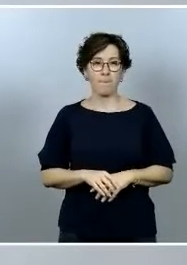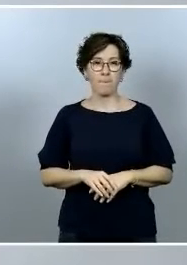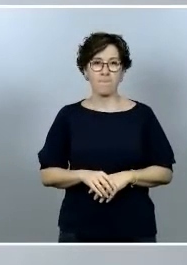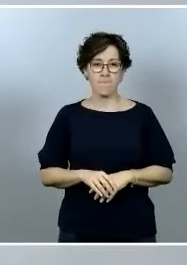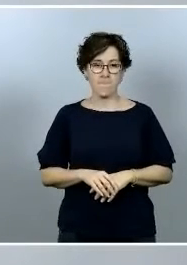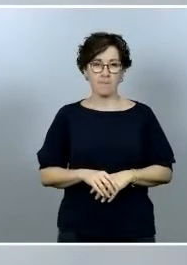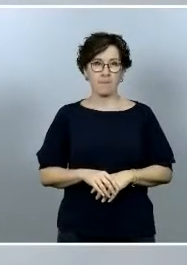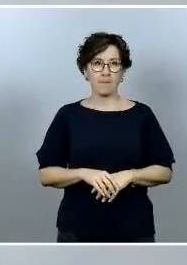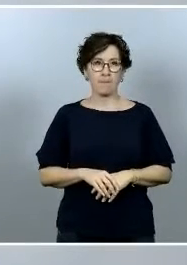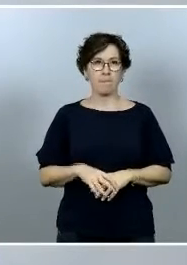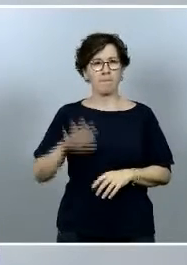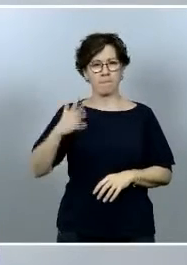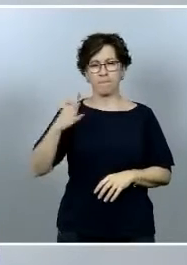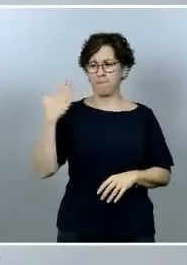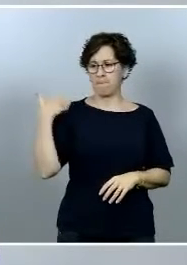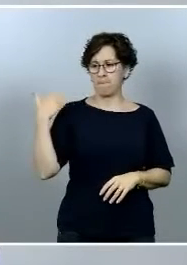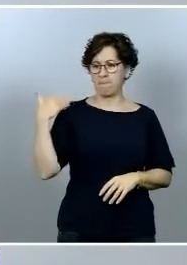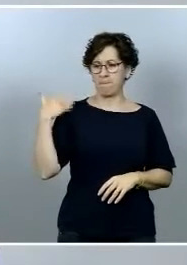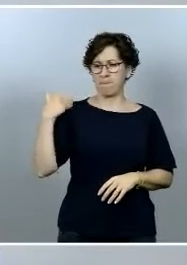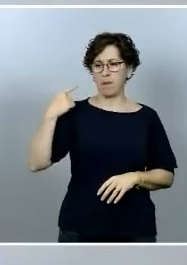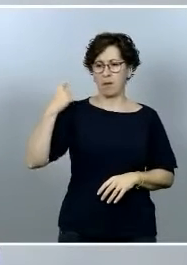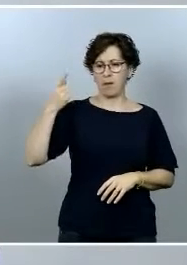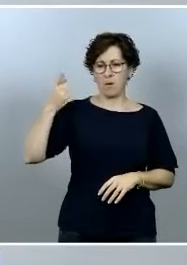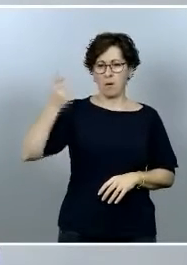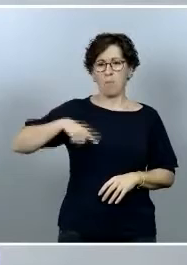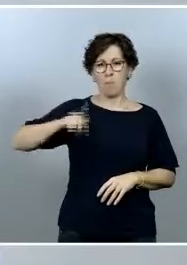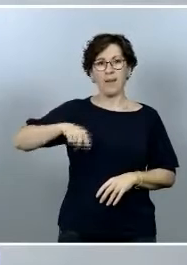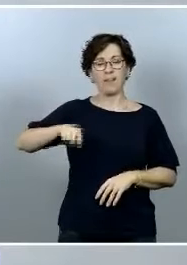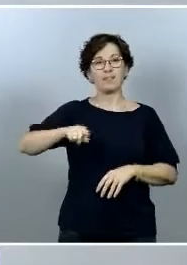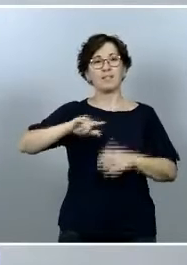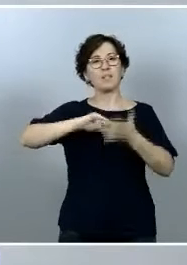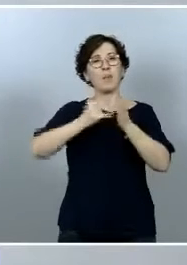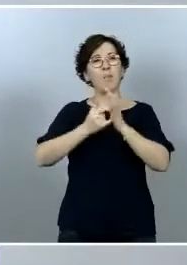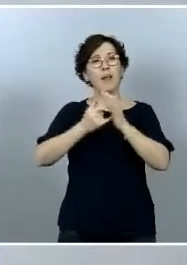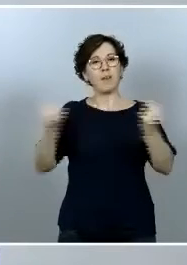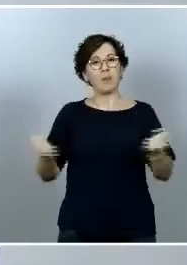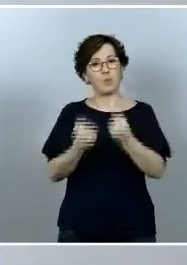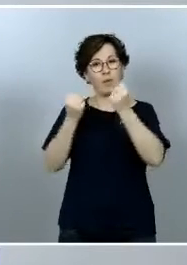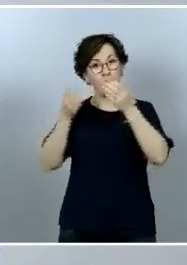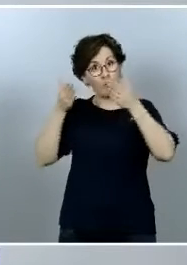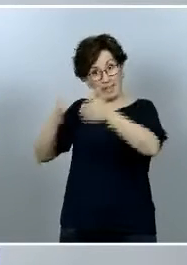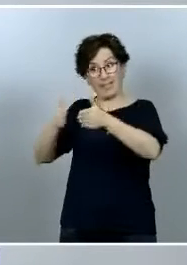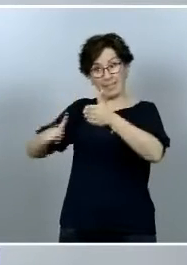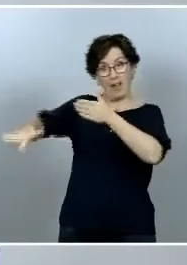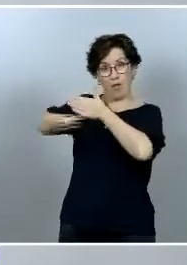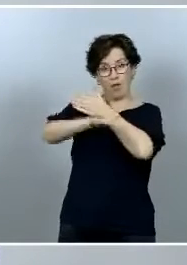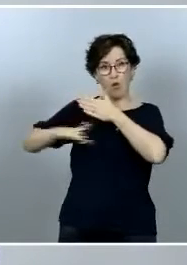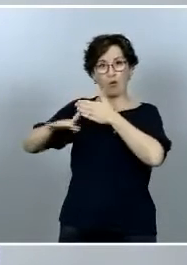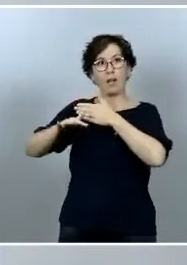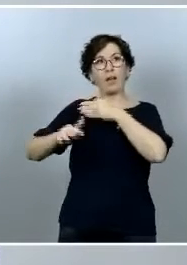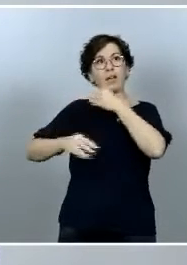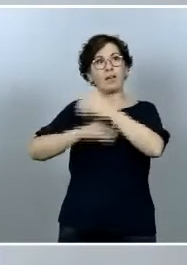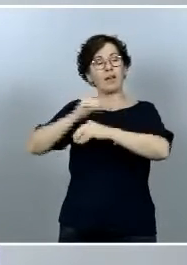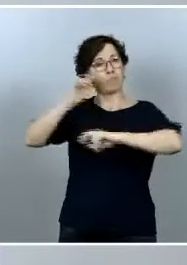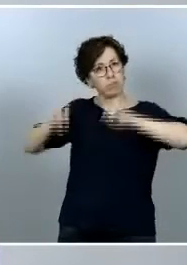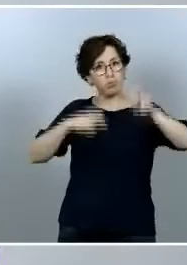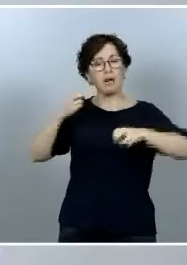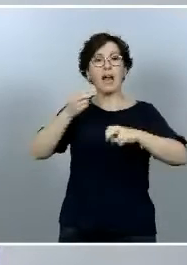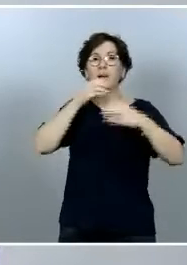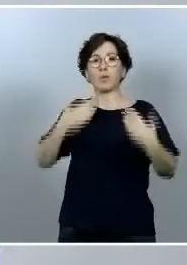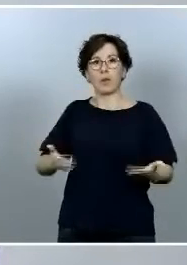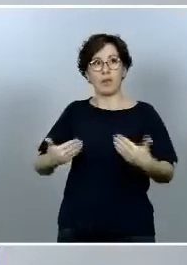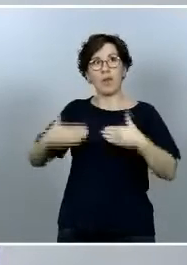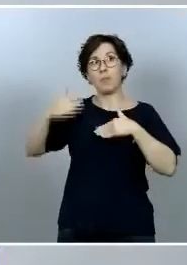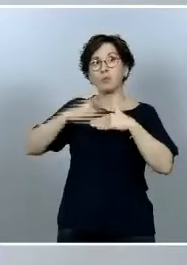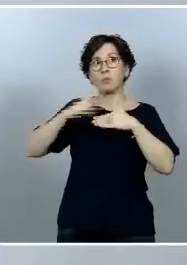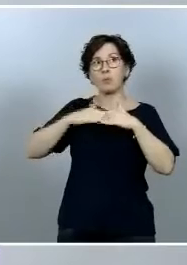ya muchos meses que hicimos públicos nuestro plan de actuaciones del mar menor y que vamos actualizando una vez al mes como mínimo en nuestra página